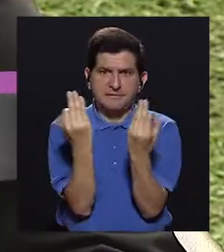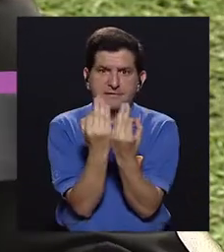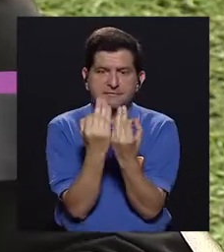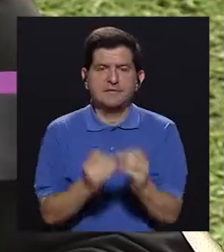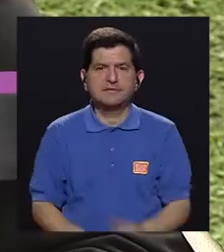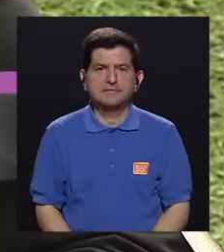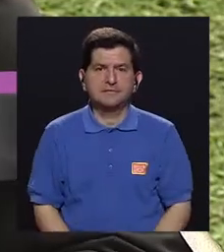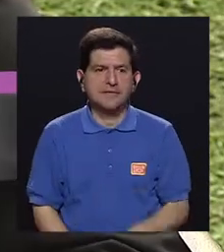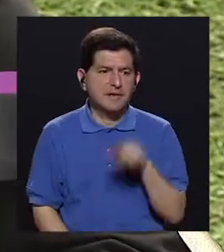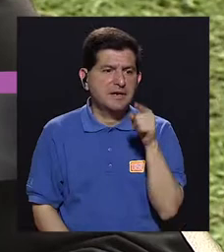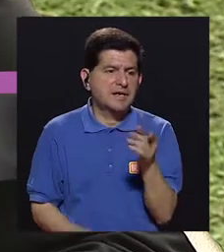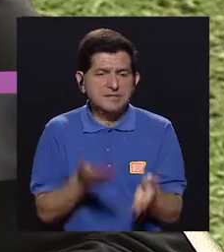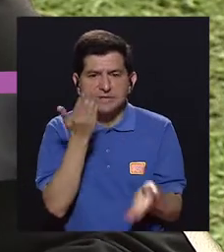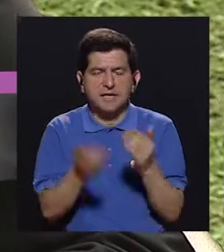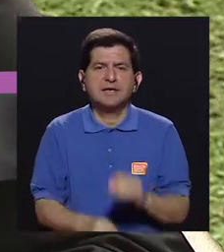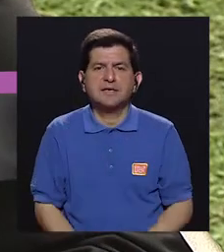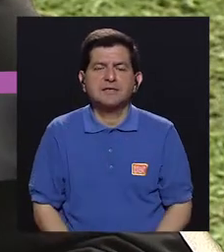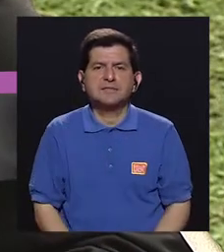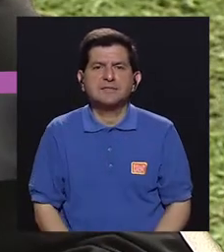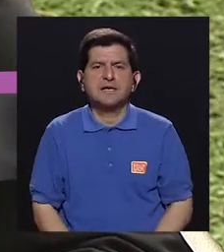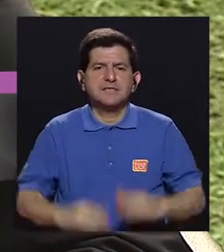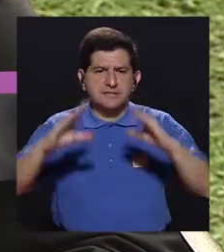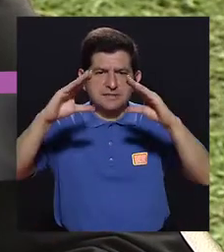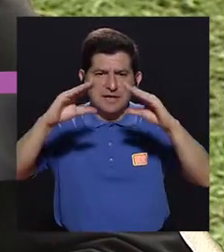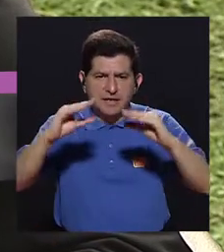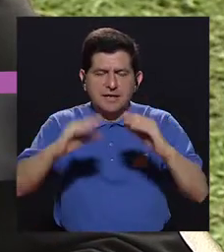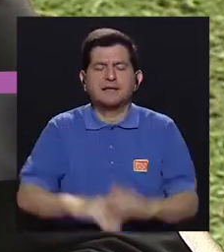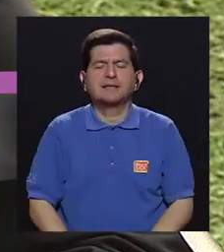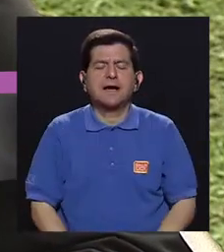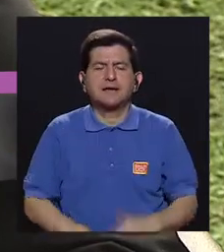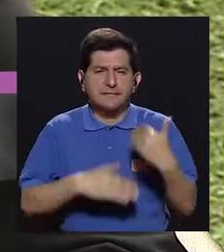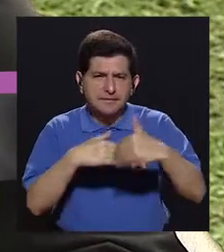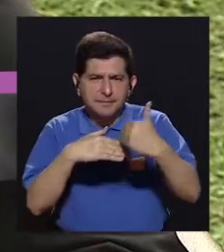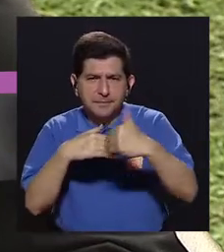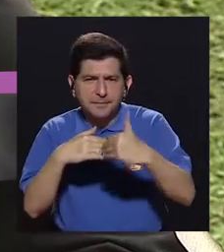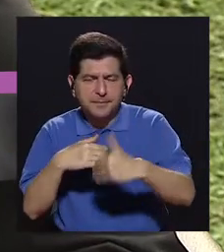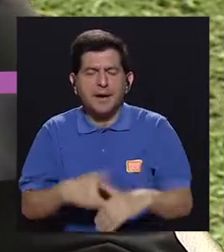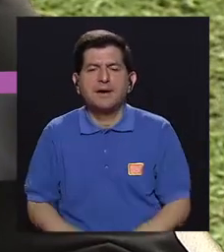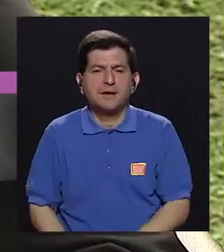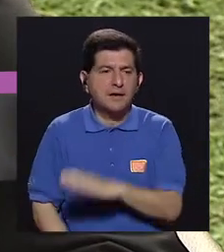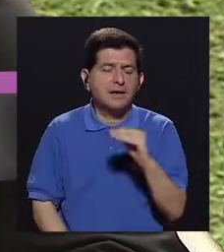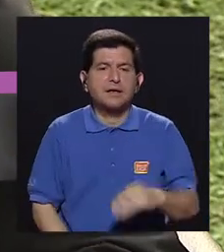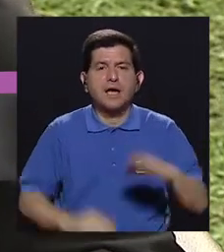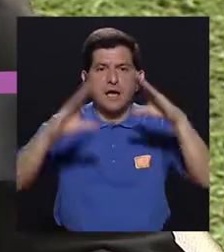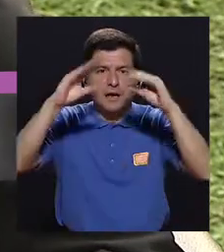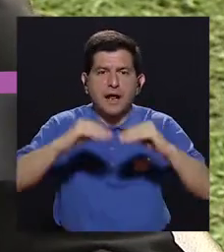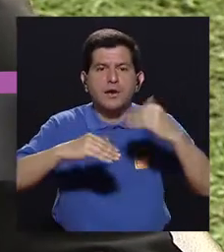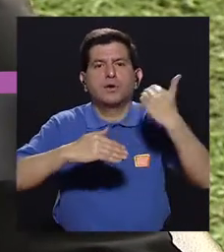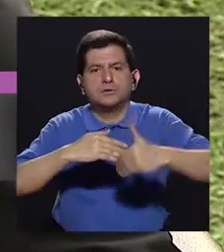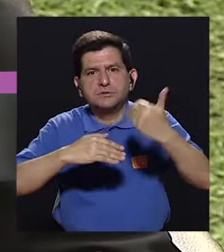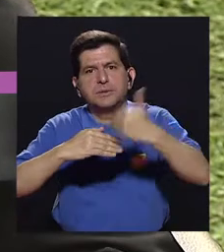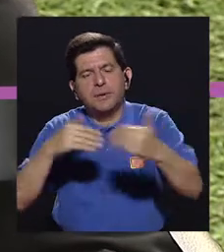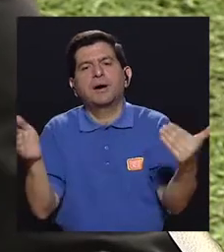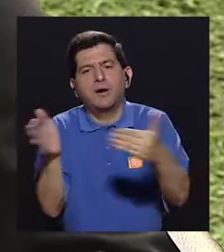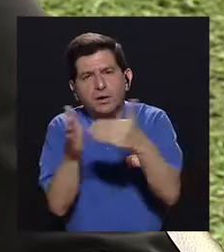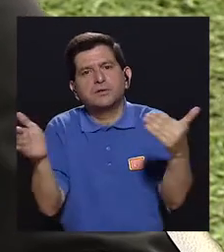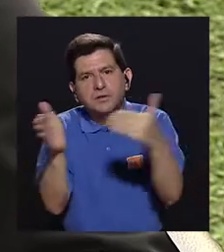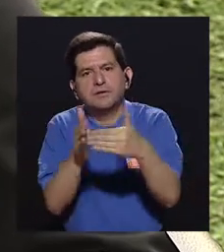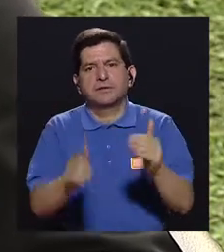toman, ¿verdad? la merienda a la tarde con pan y en la noche hacen pan con algo para terminar el día.